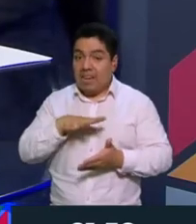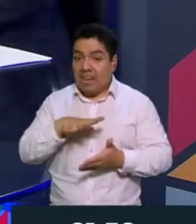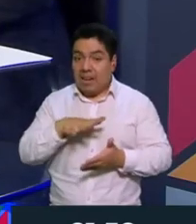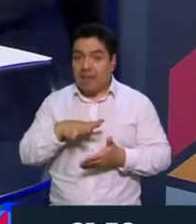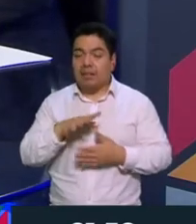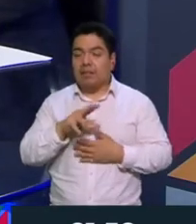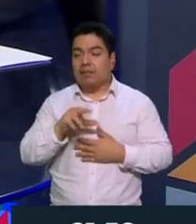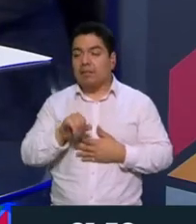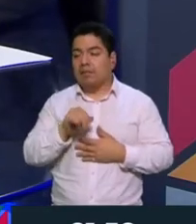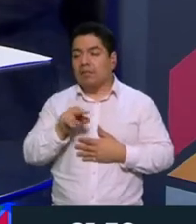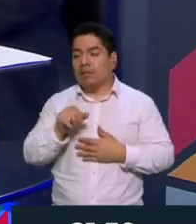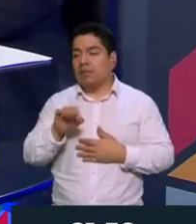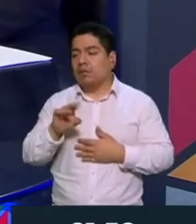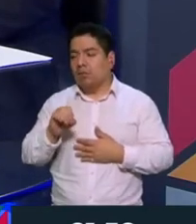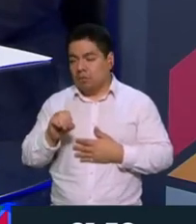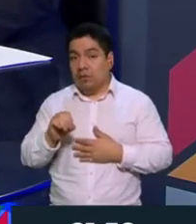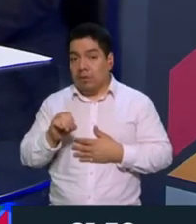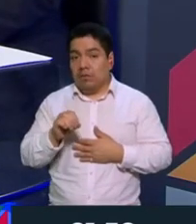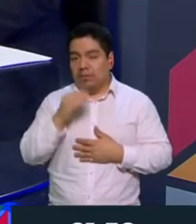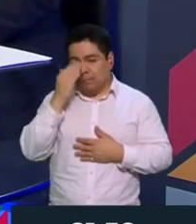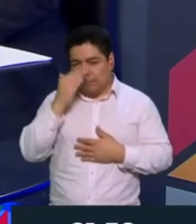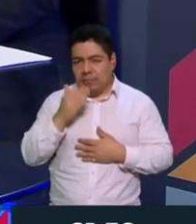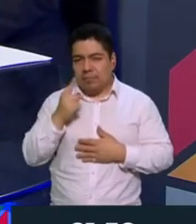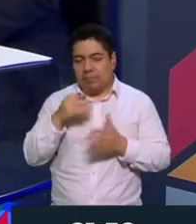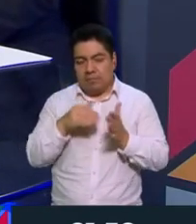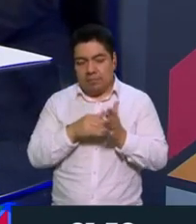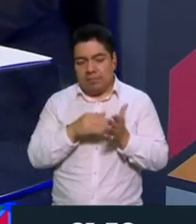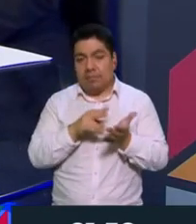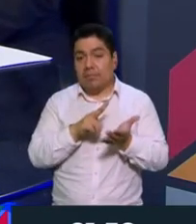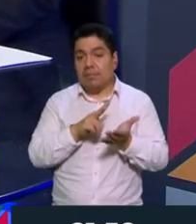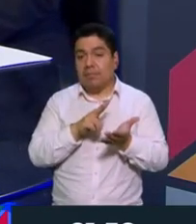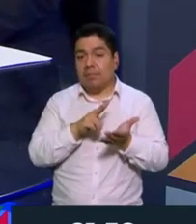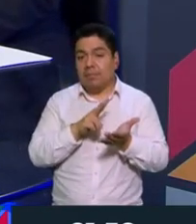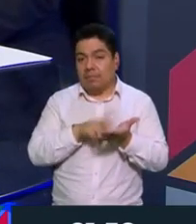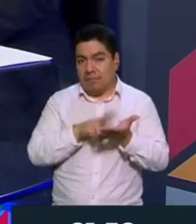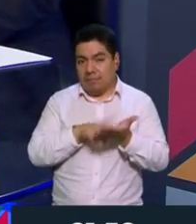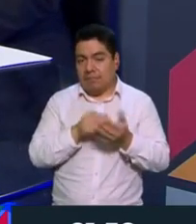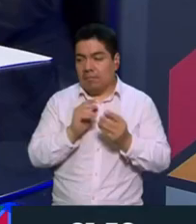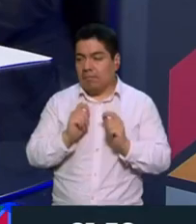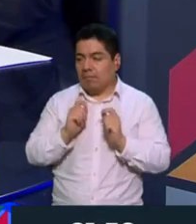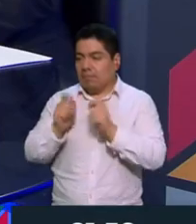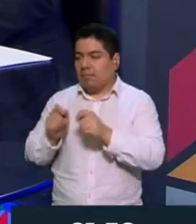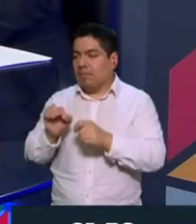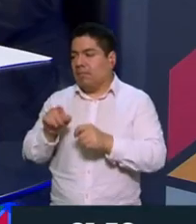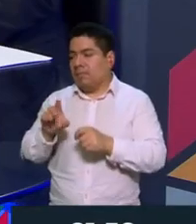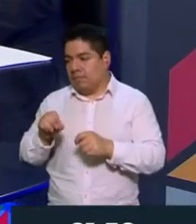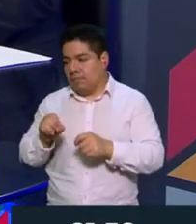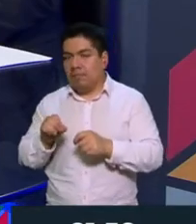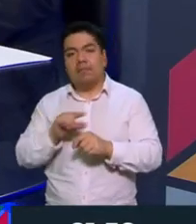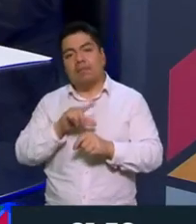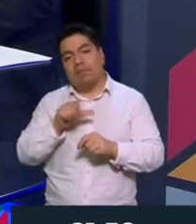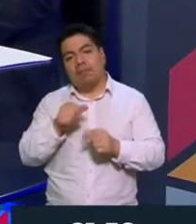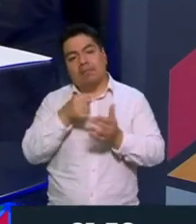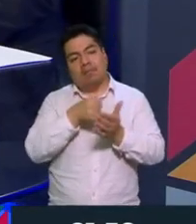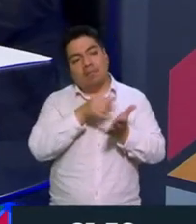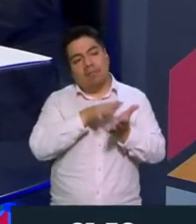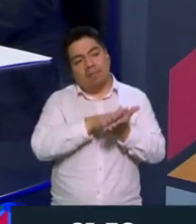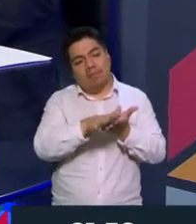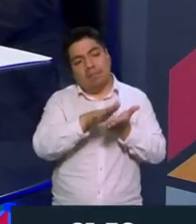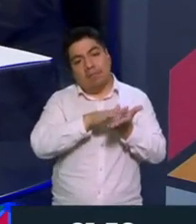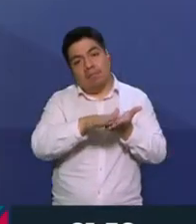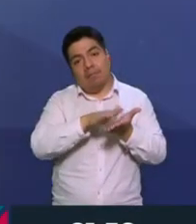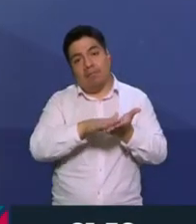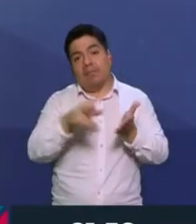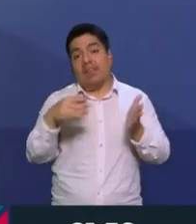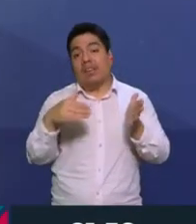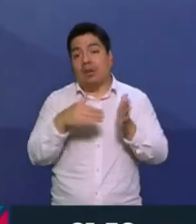Juan Rulfo la escribió en su Remington que le costó mil pesos y se la entregó a Arnald Orfila y de allí se mandó a una imprenta. Salieron